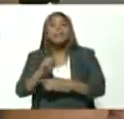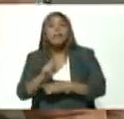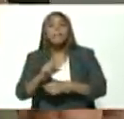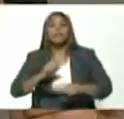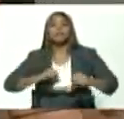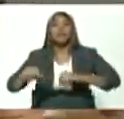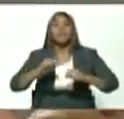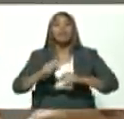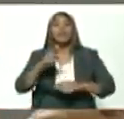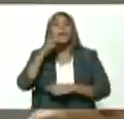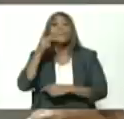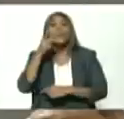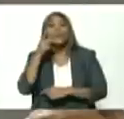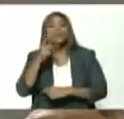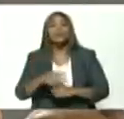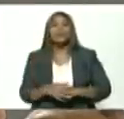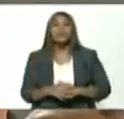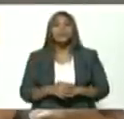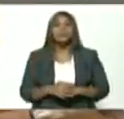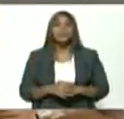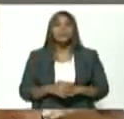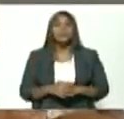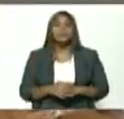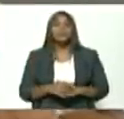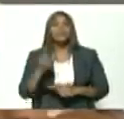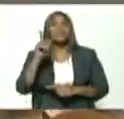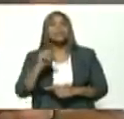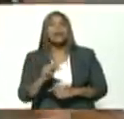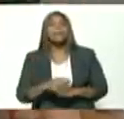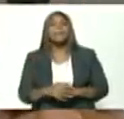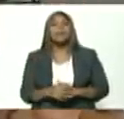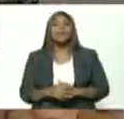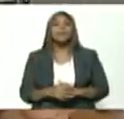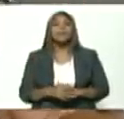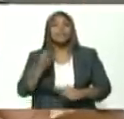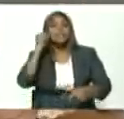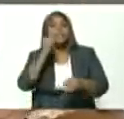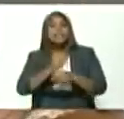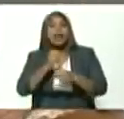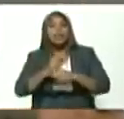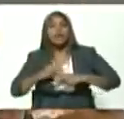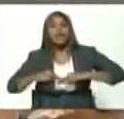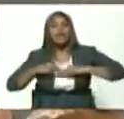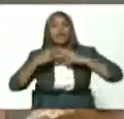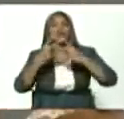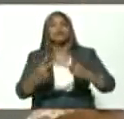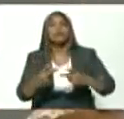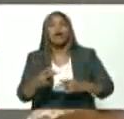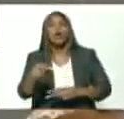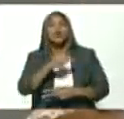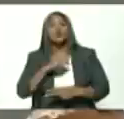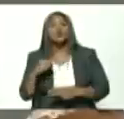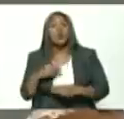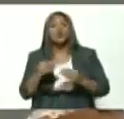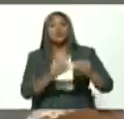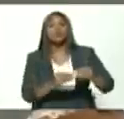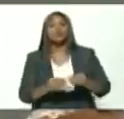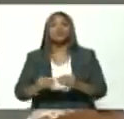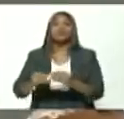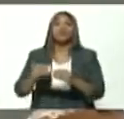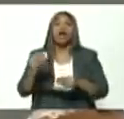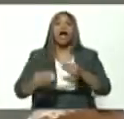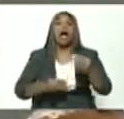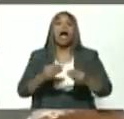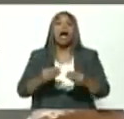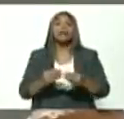política y eficiencia política y además de eso del trabajo voluntario que hemos venido desarrollando de manera